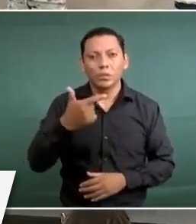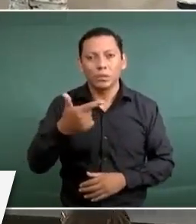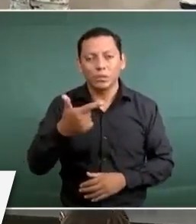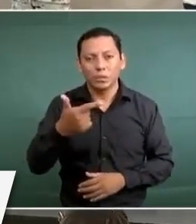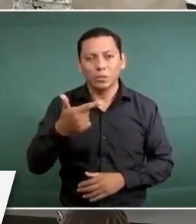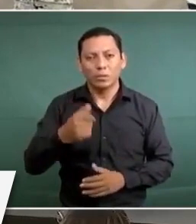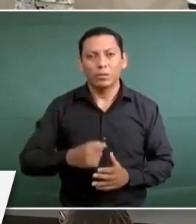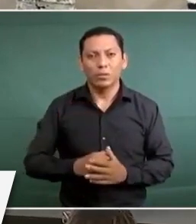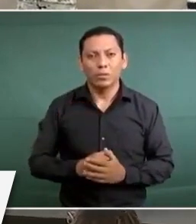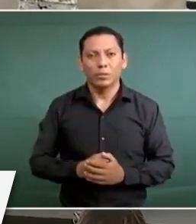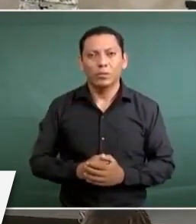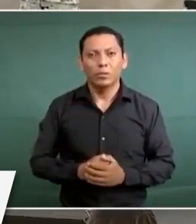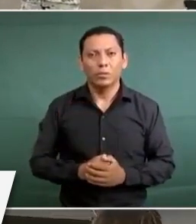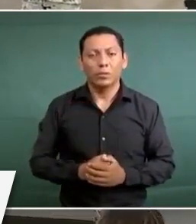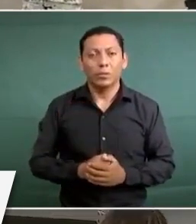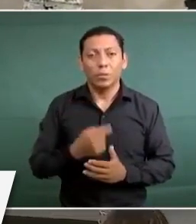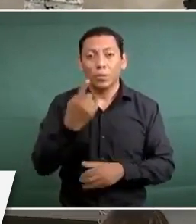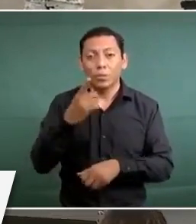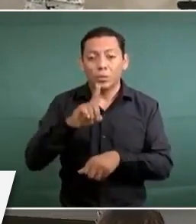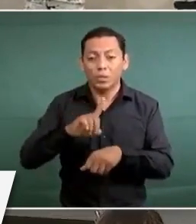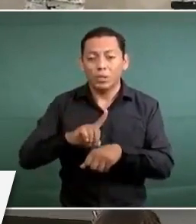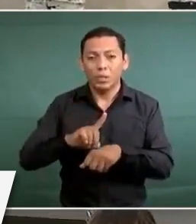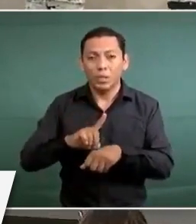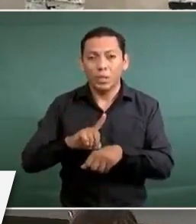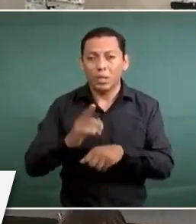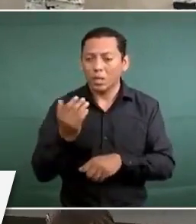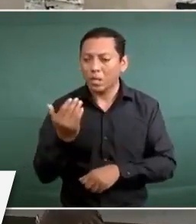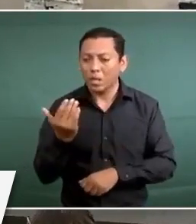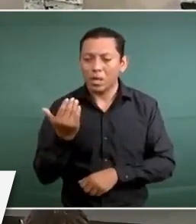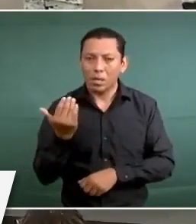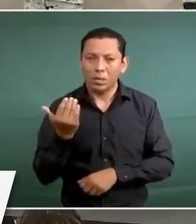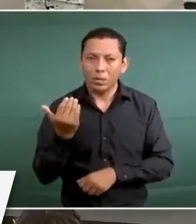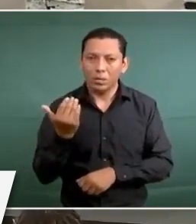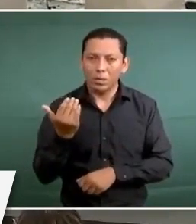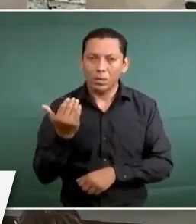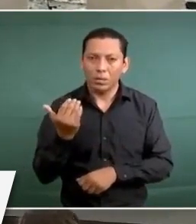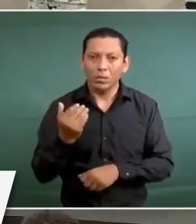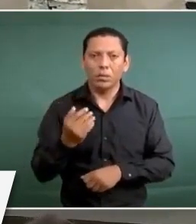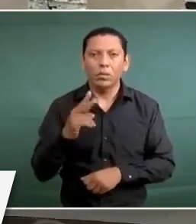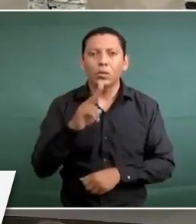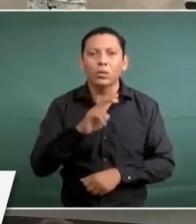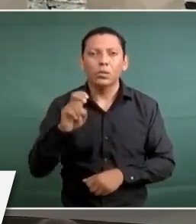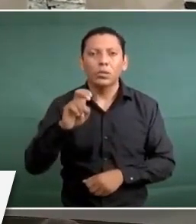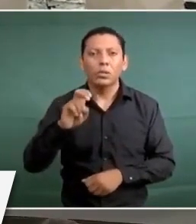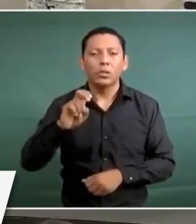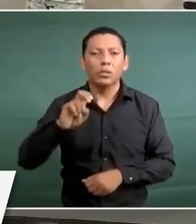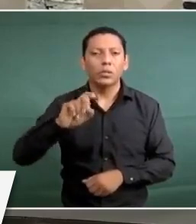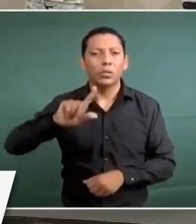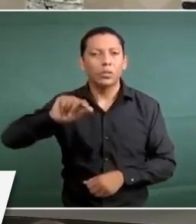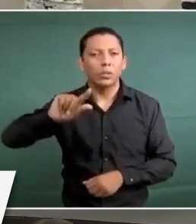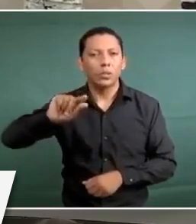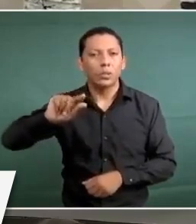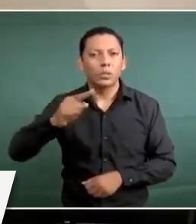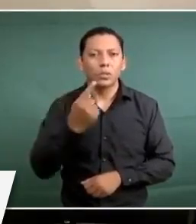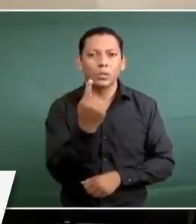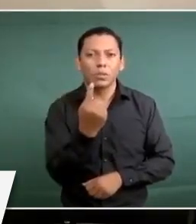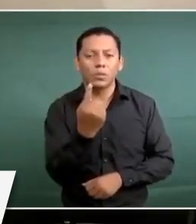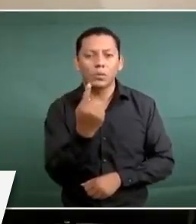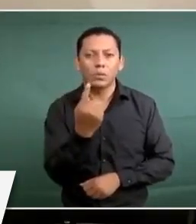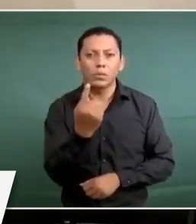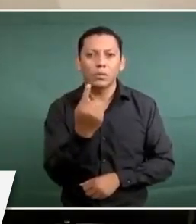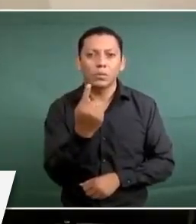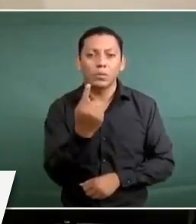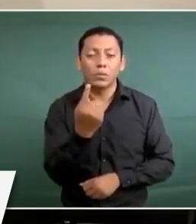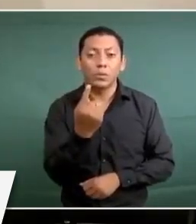un día antes 271 y